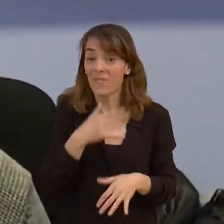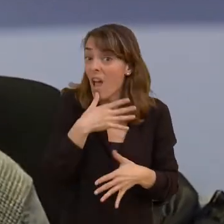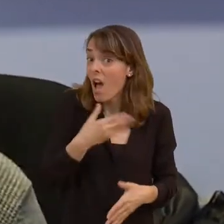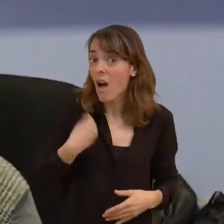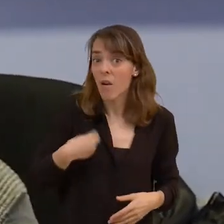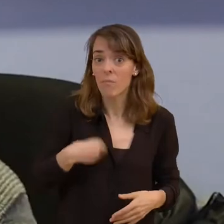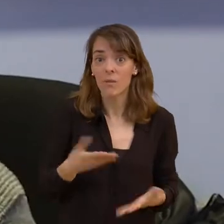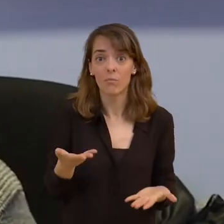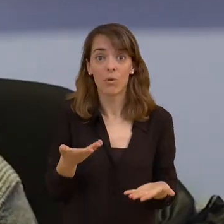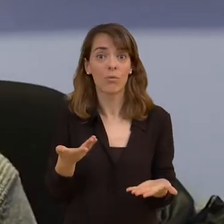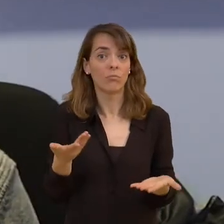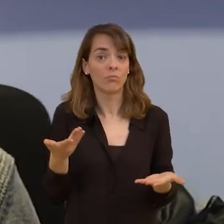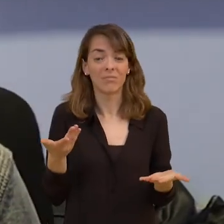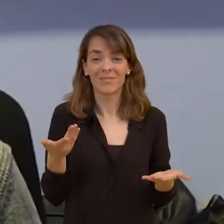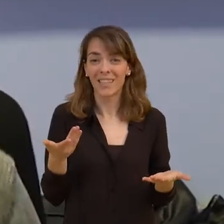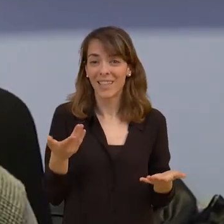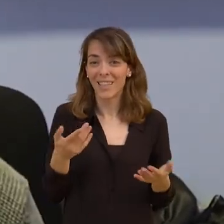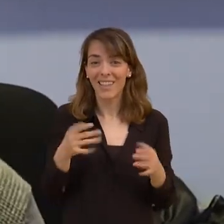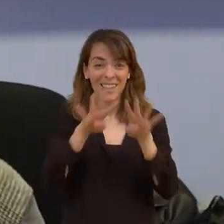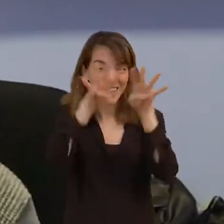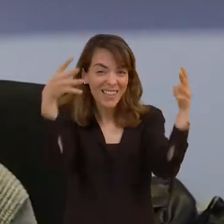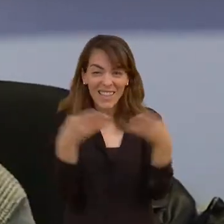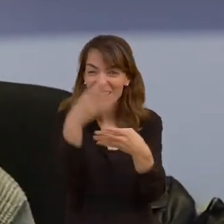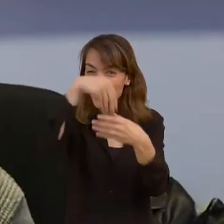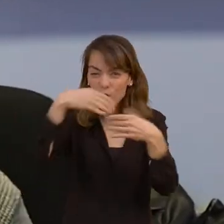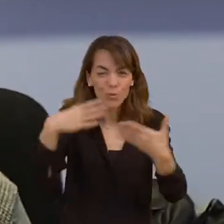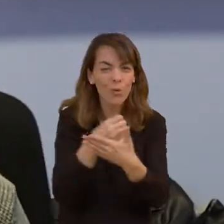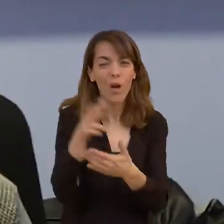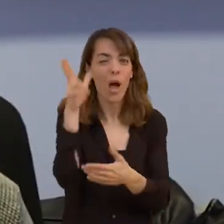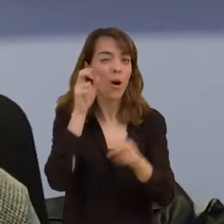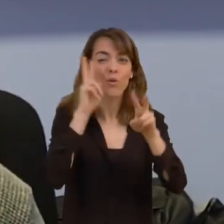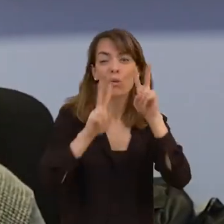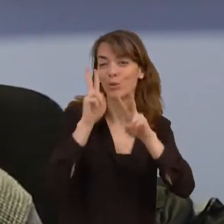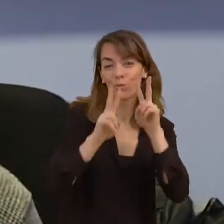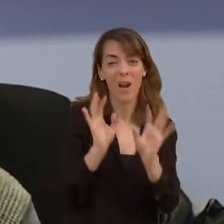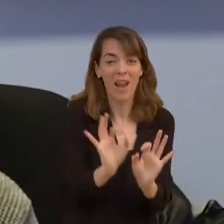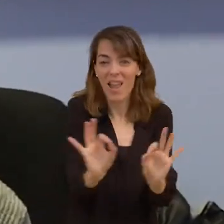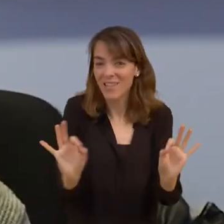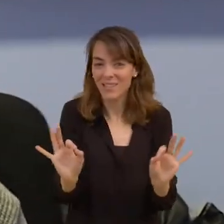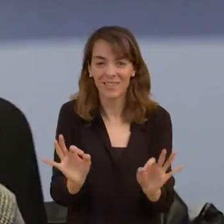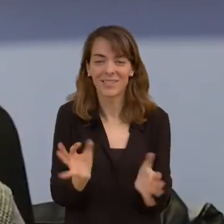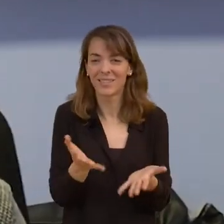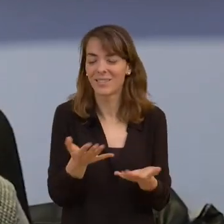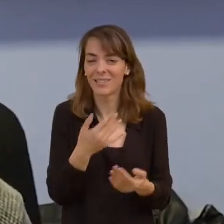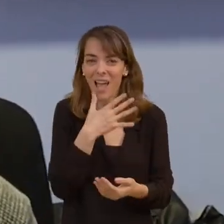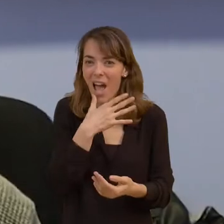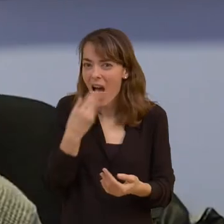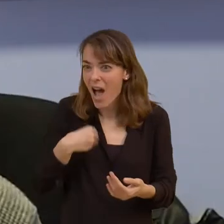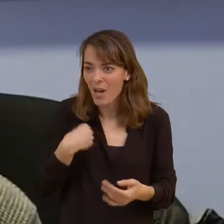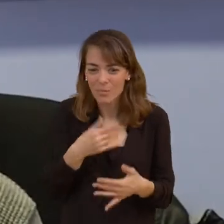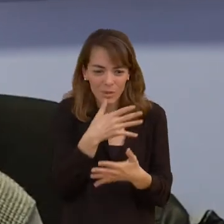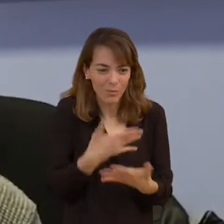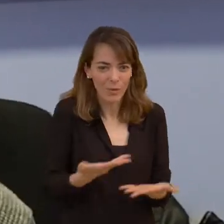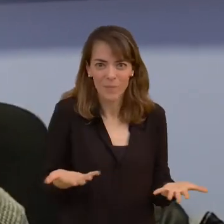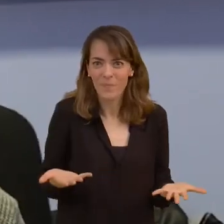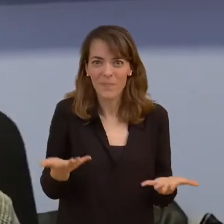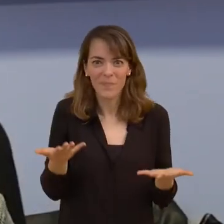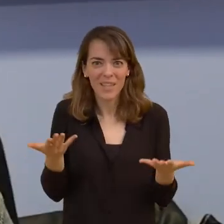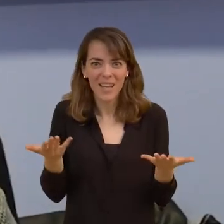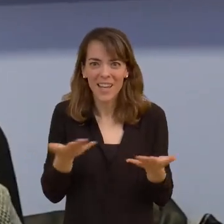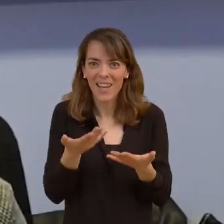día básicamente todo en internet es audiovisual, es multimedia Hoy en día todas